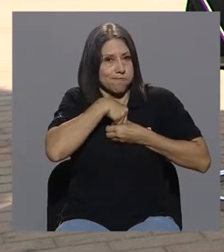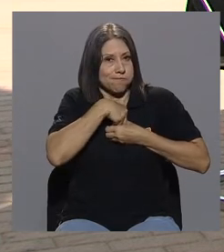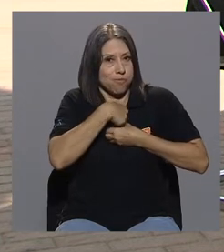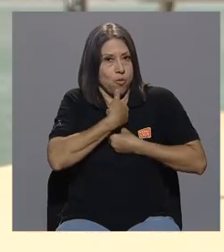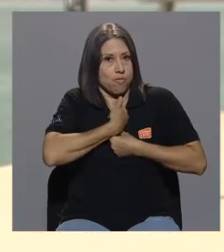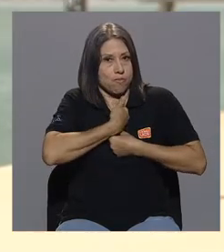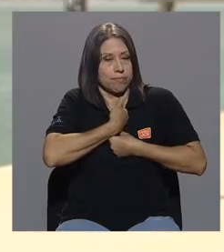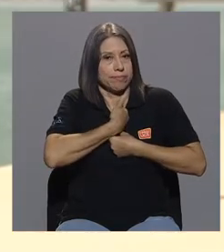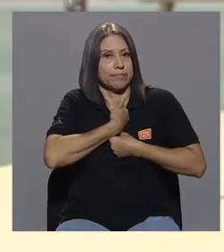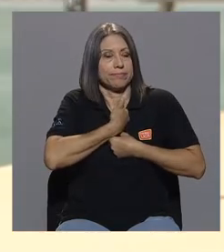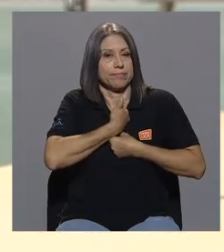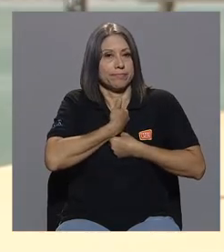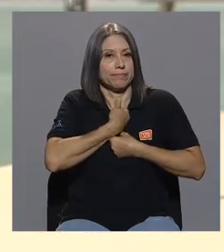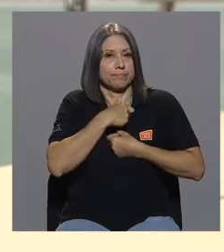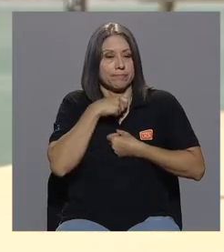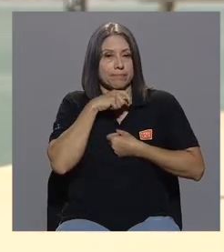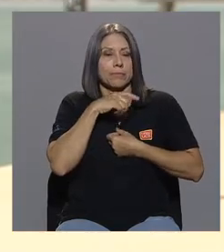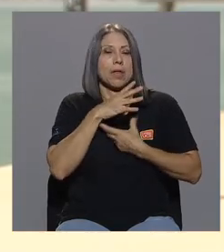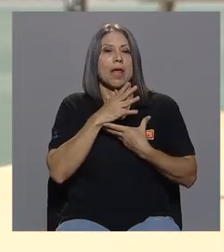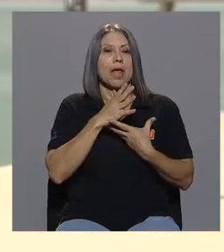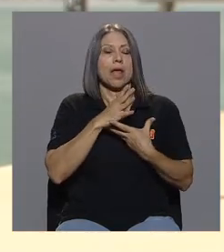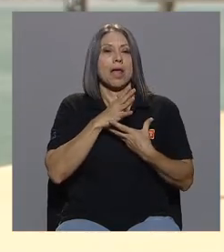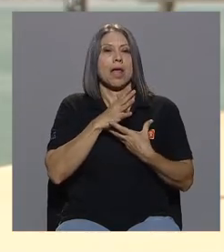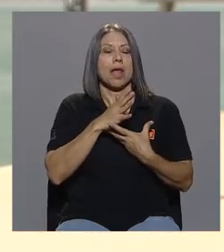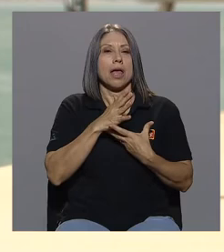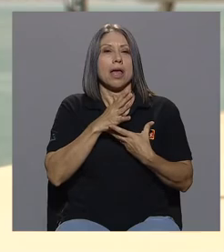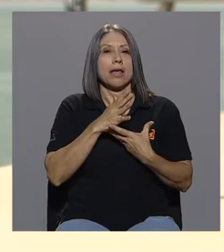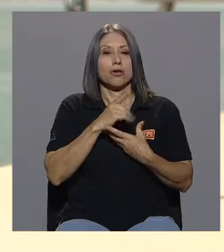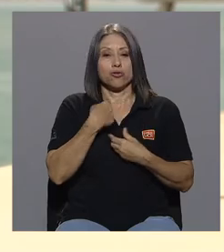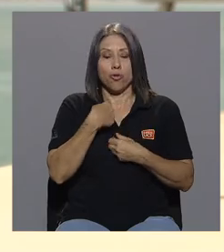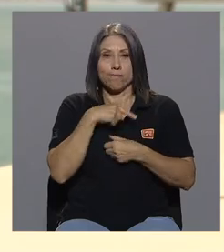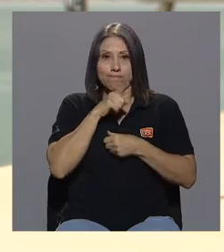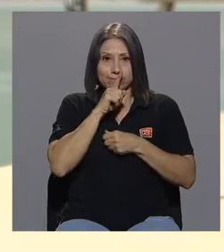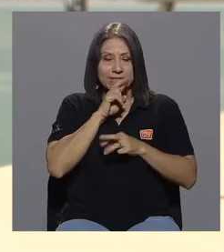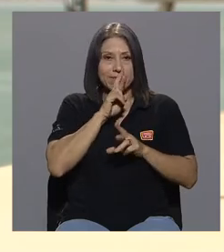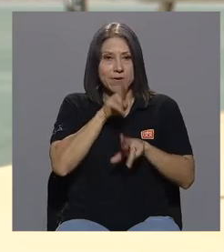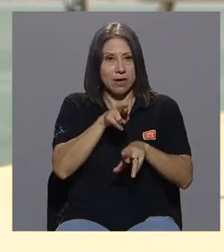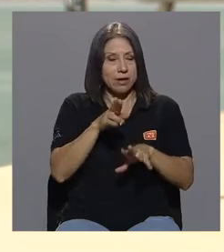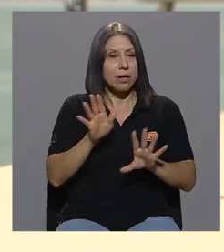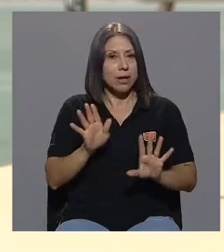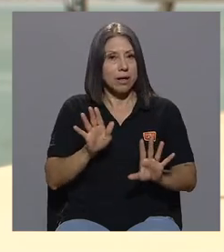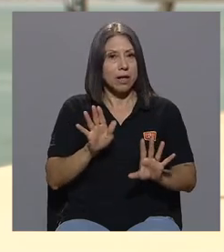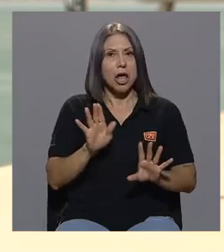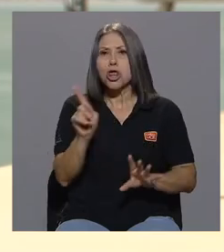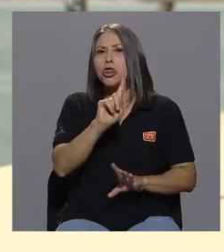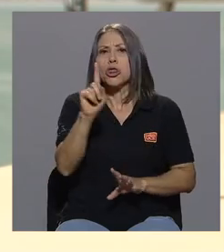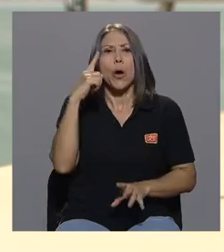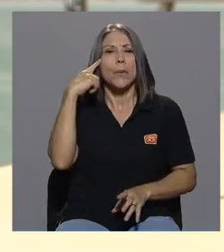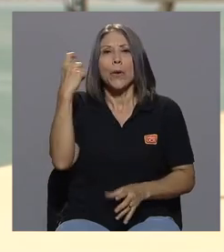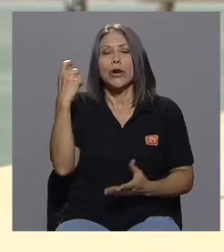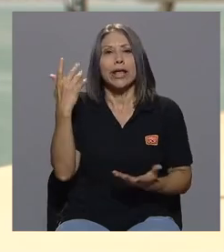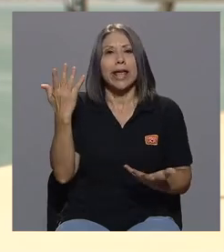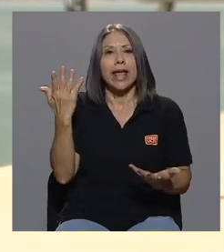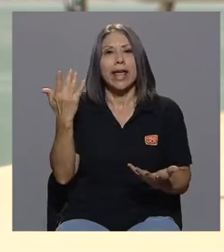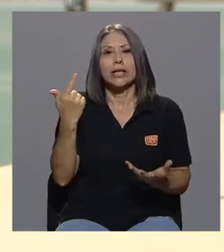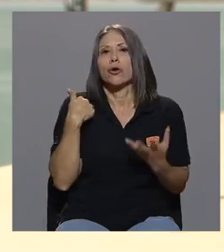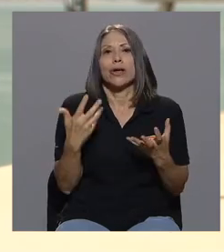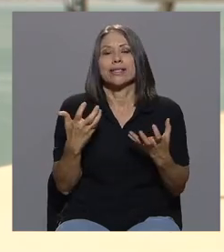Precisamente, este... me lo reservo no porque quisiera,